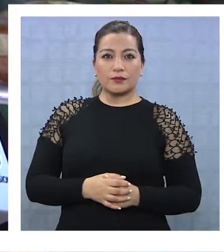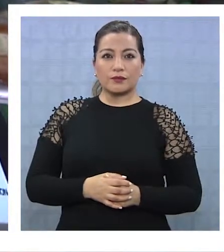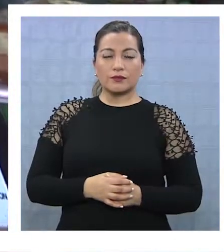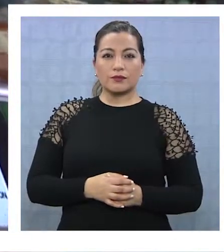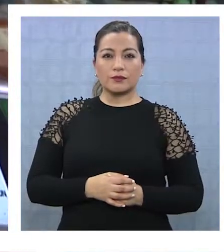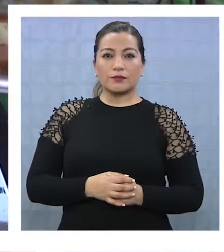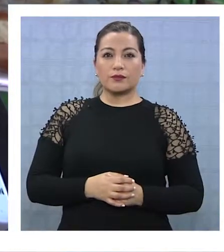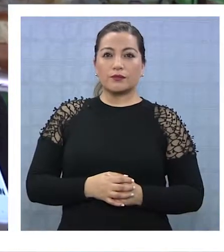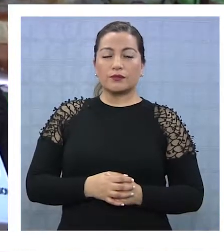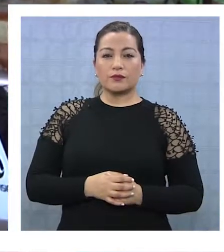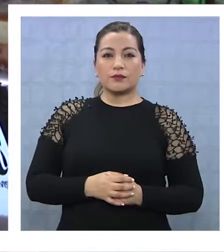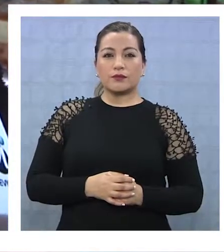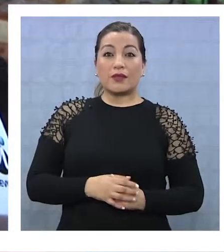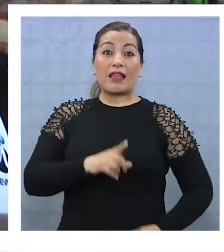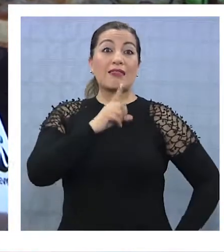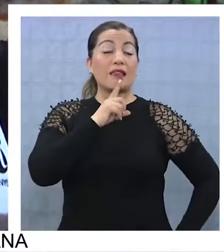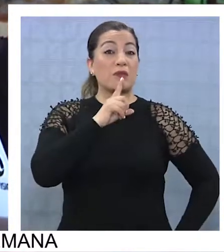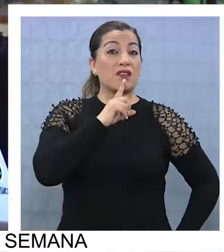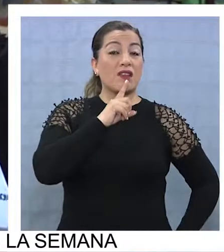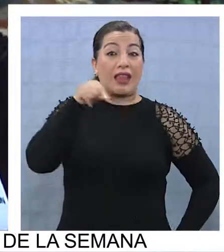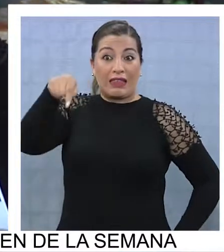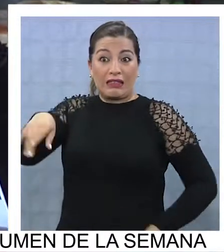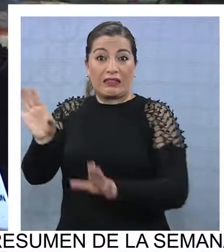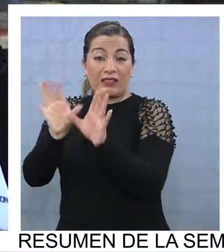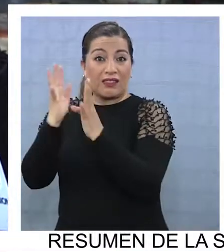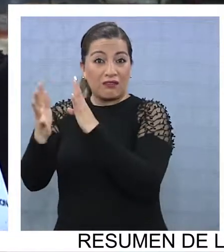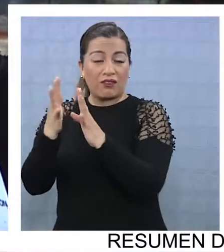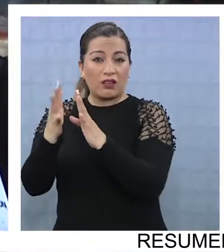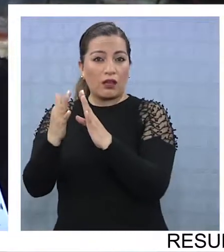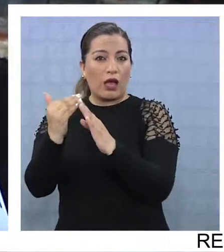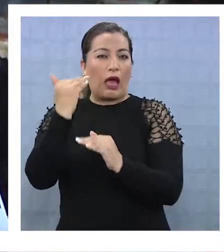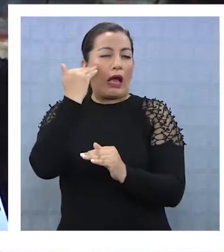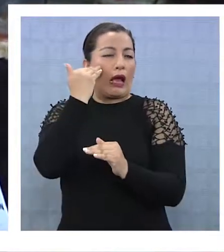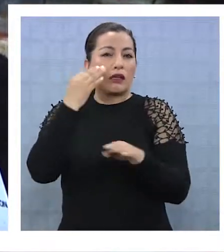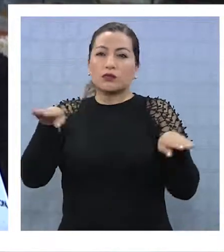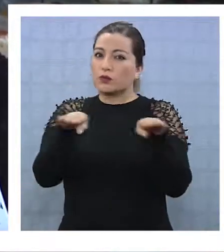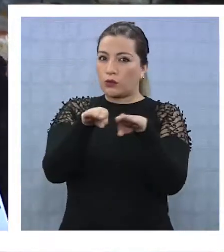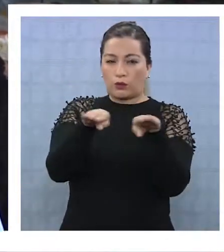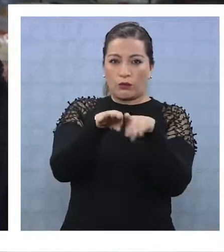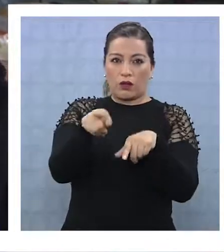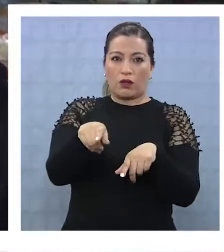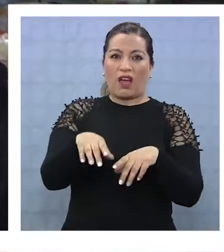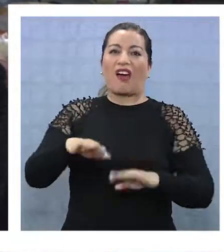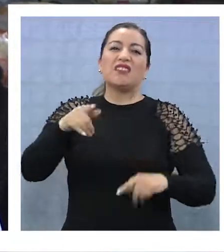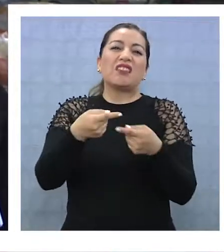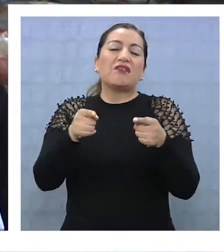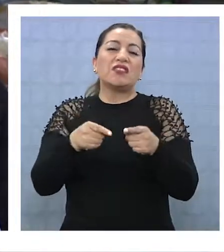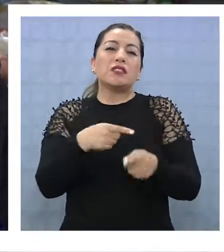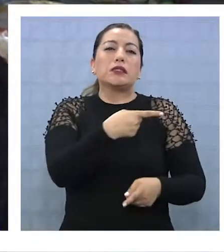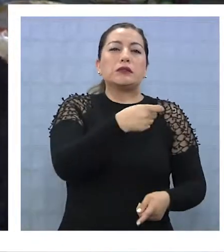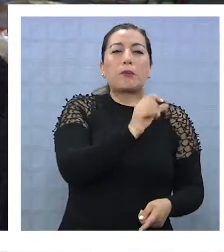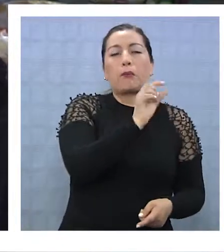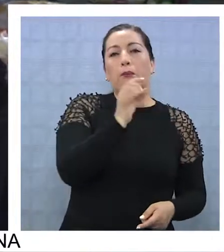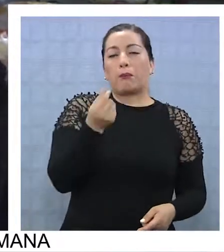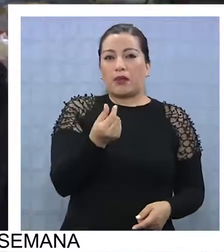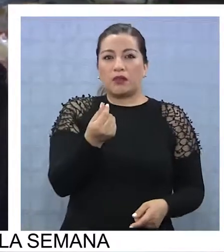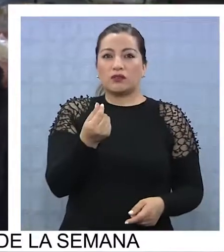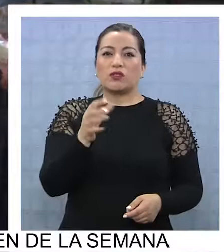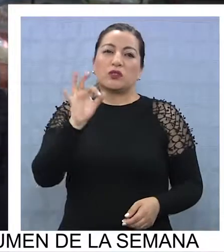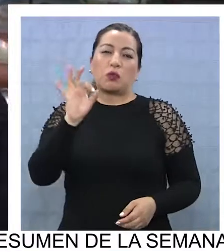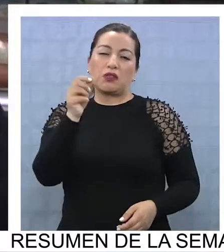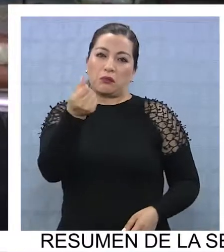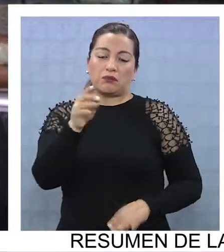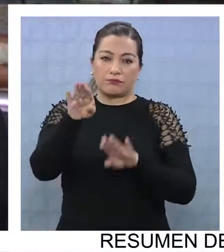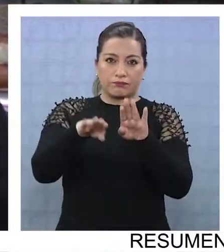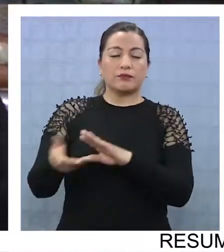terminal o al mercado? Mira, entre el terminal y acá son casi iguales, casi igual. Diferencia de 100 pesos, 50 pesos,